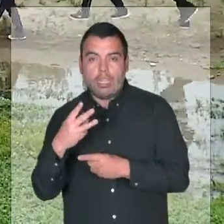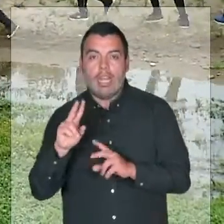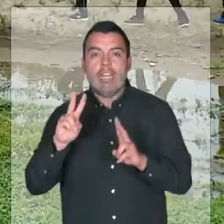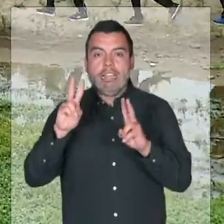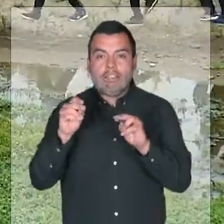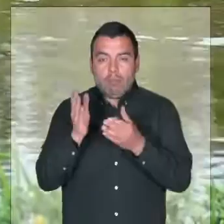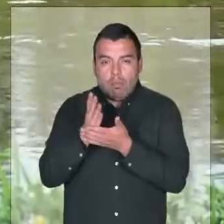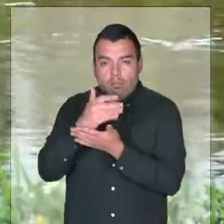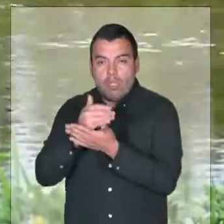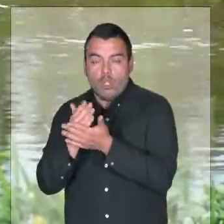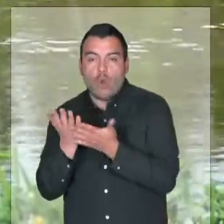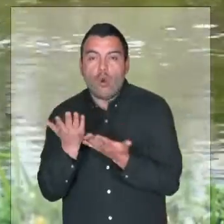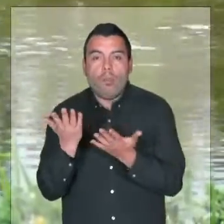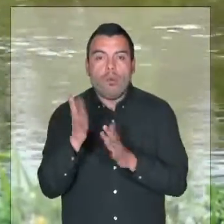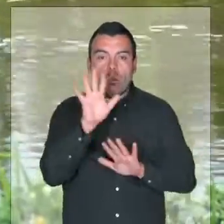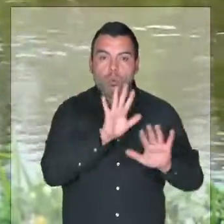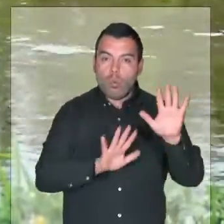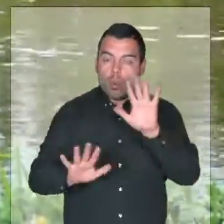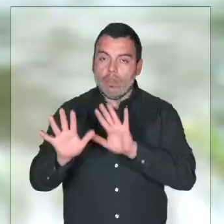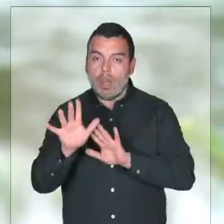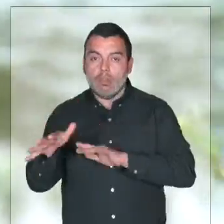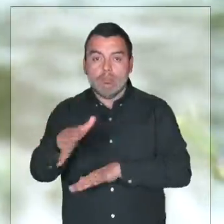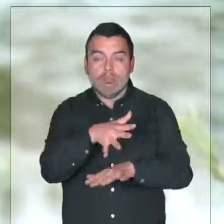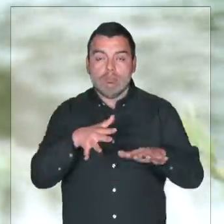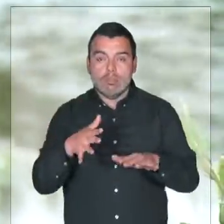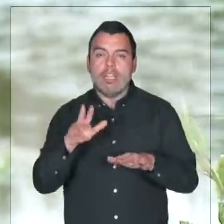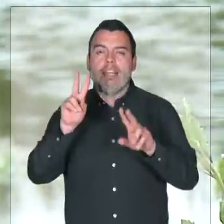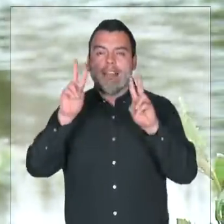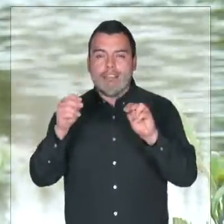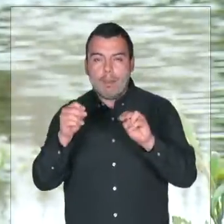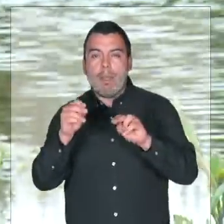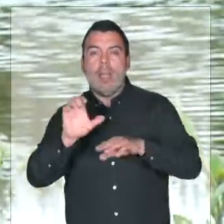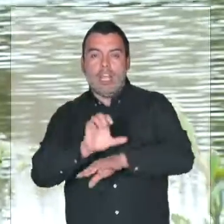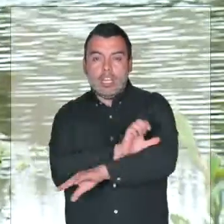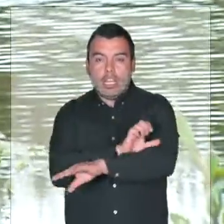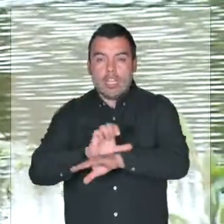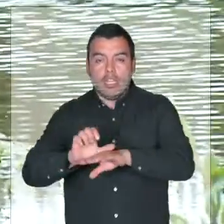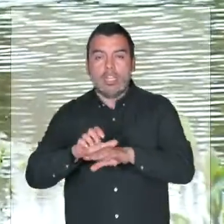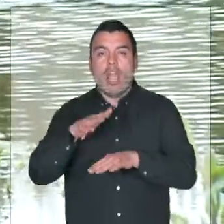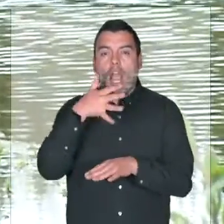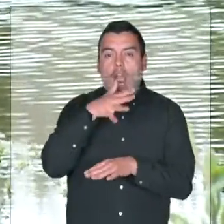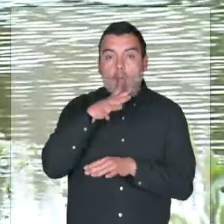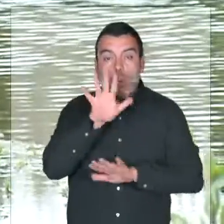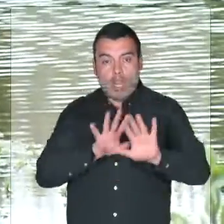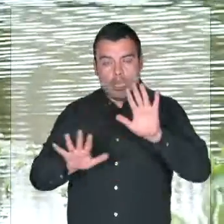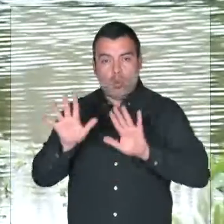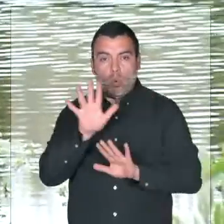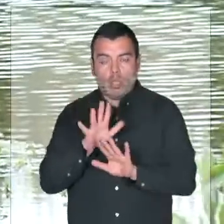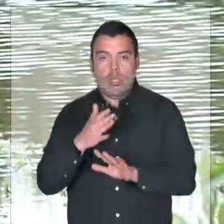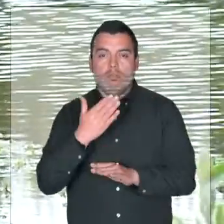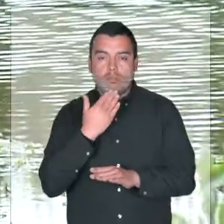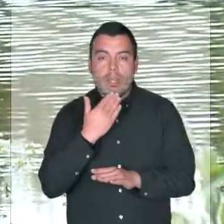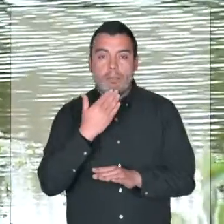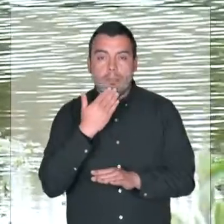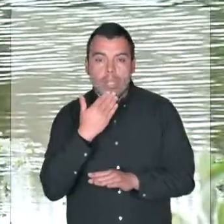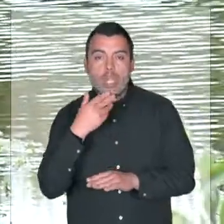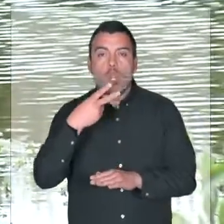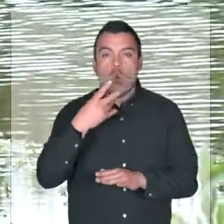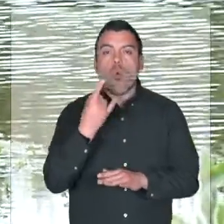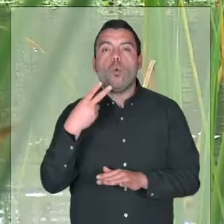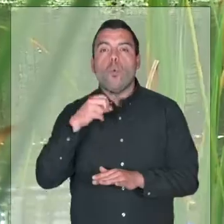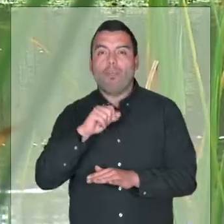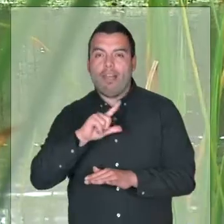que tienen que ver con el cuidado del medio ambiente, la eficiencia hídrica, la eficiencia energética, el cuidado del agua, los